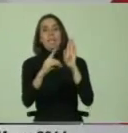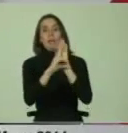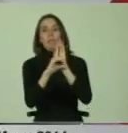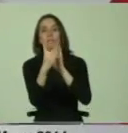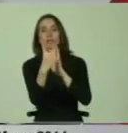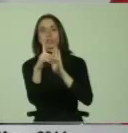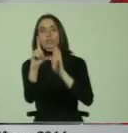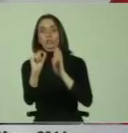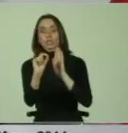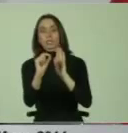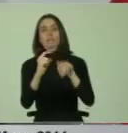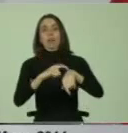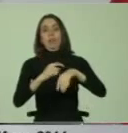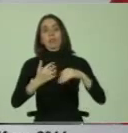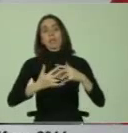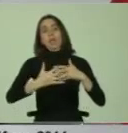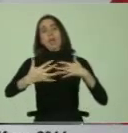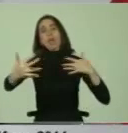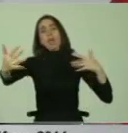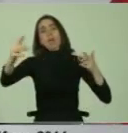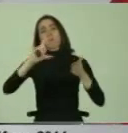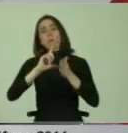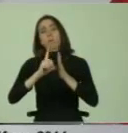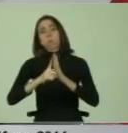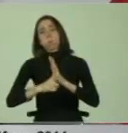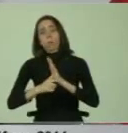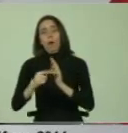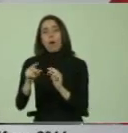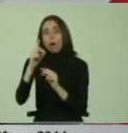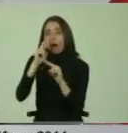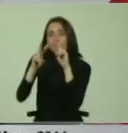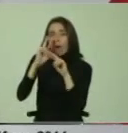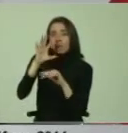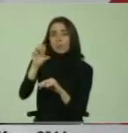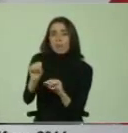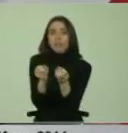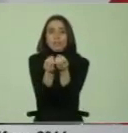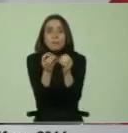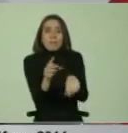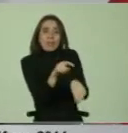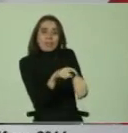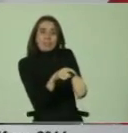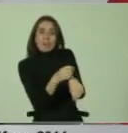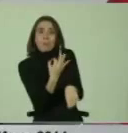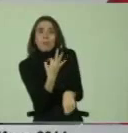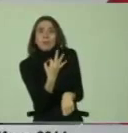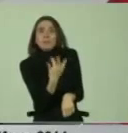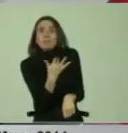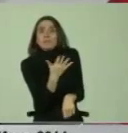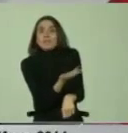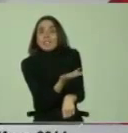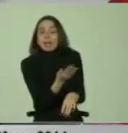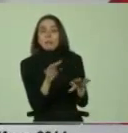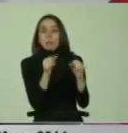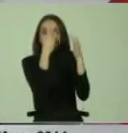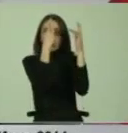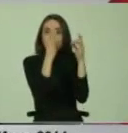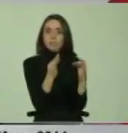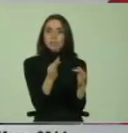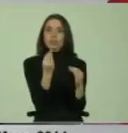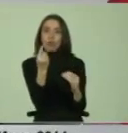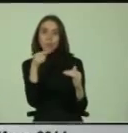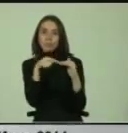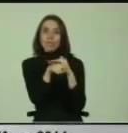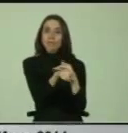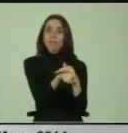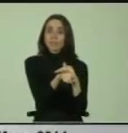lleva un tiempo enorme hacer un diagnóstico y perdemos un tiempo precioso para tomar decisiones de intervención.